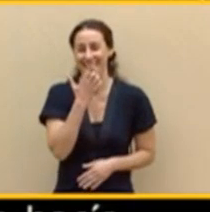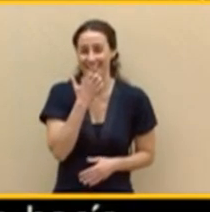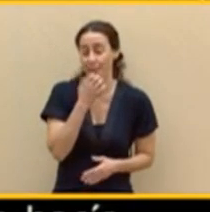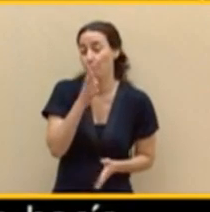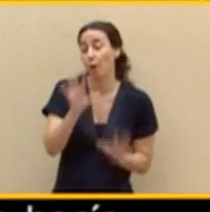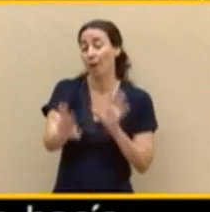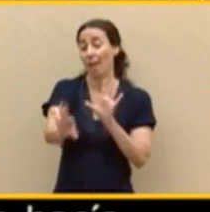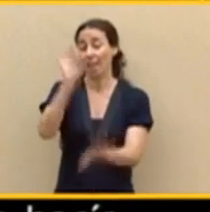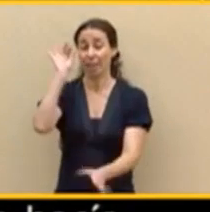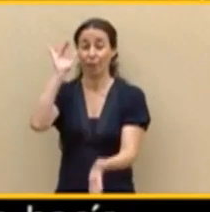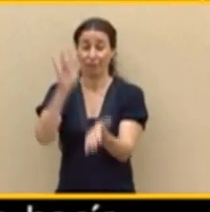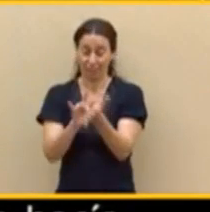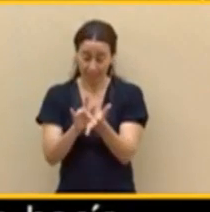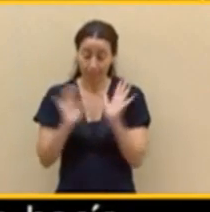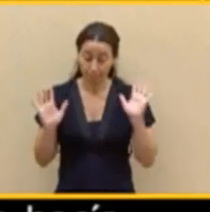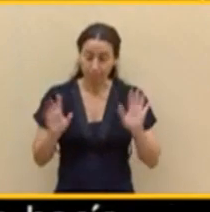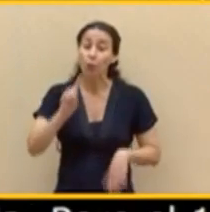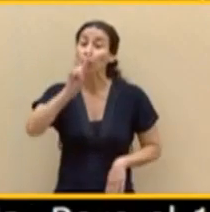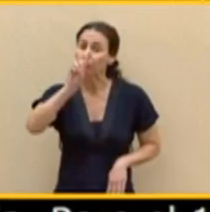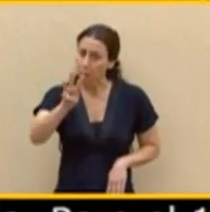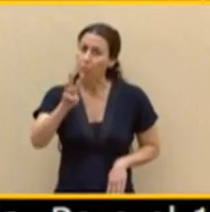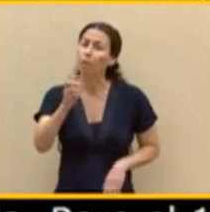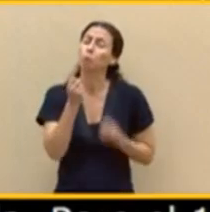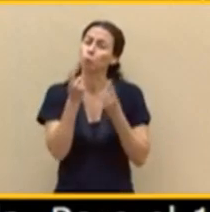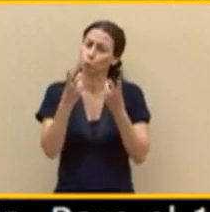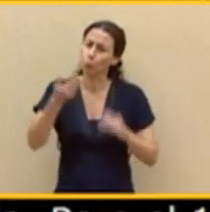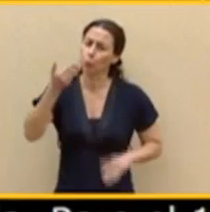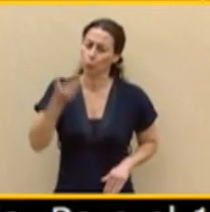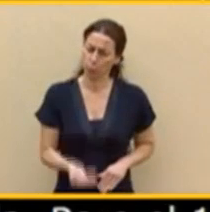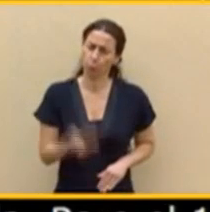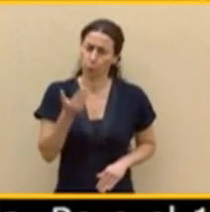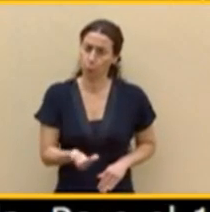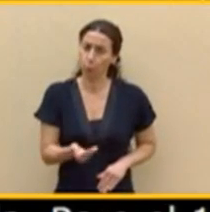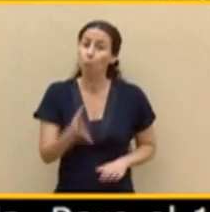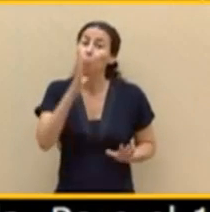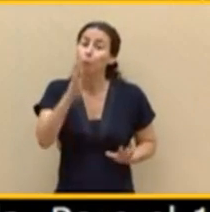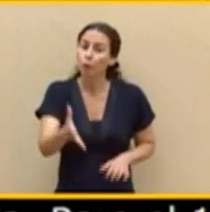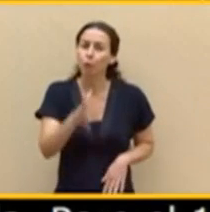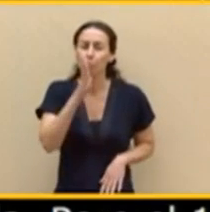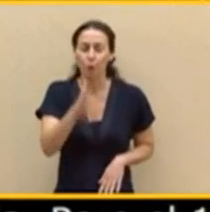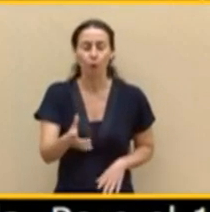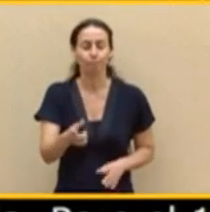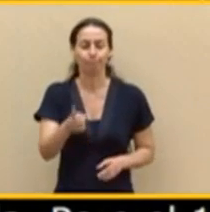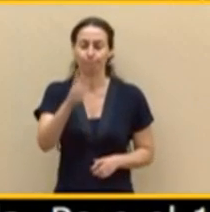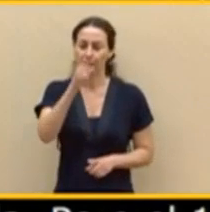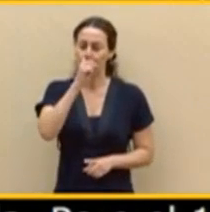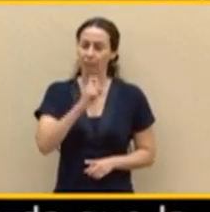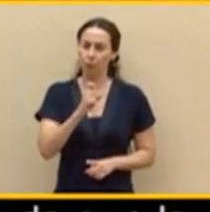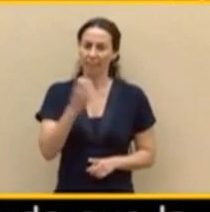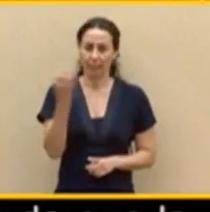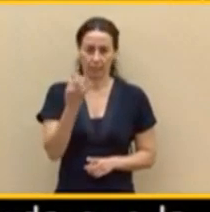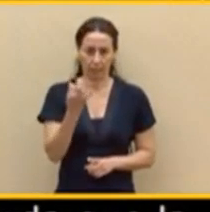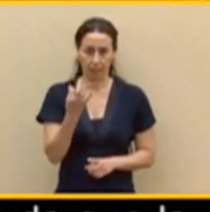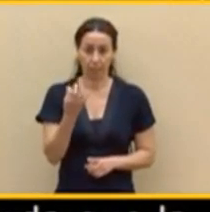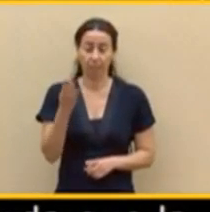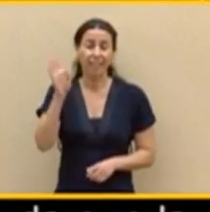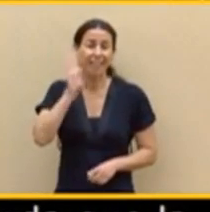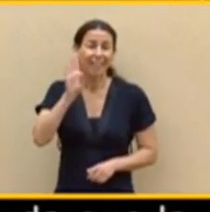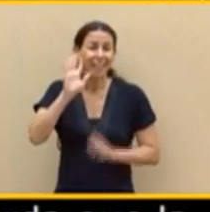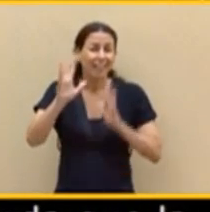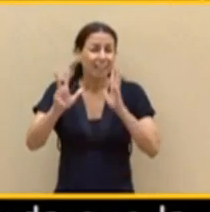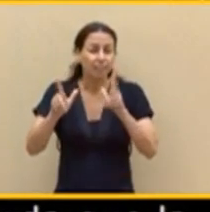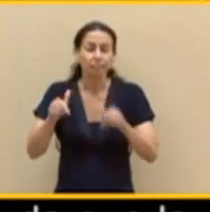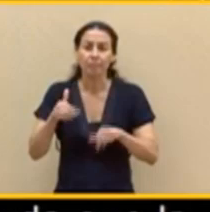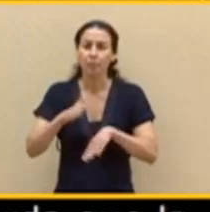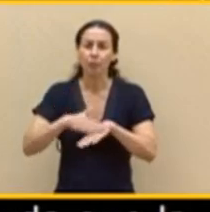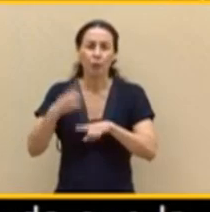Pero el 13 es un gran número, señorías, porque nos recuerda que la corrupción no es cosa de manzanas podridas. Nos recuerda